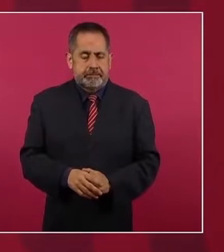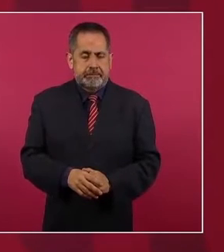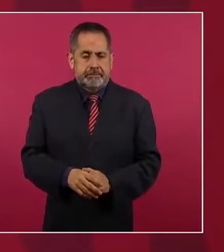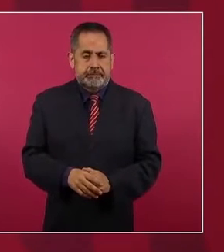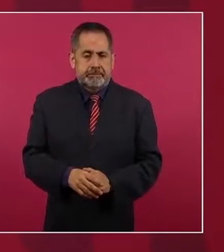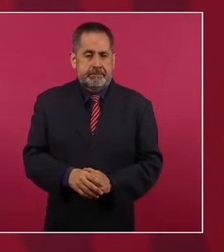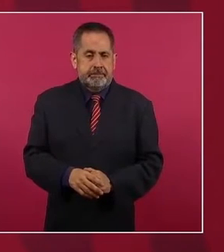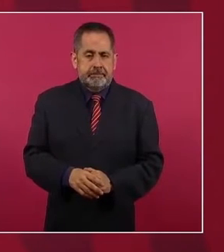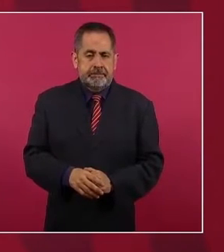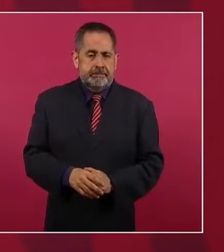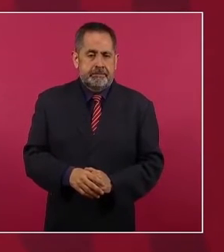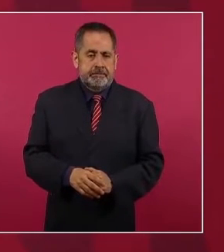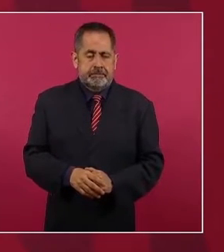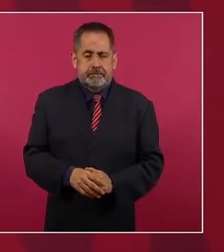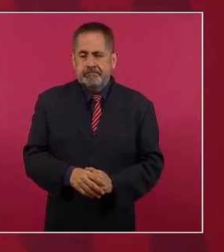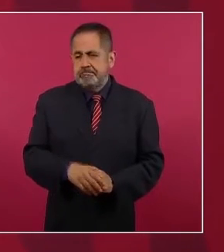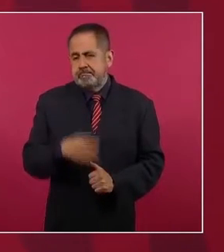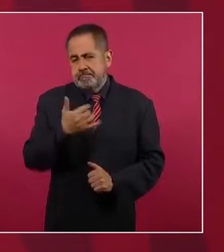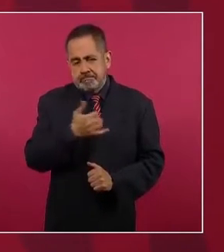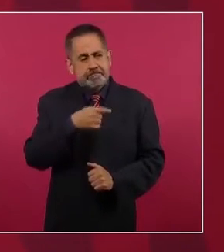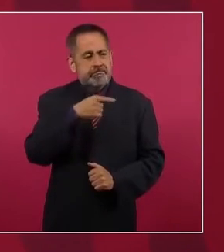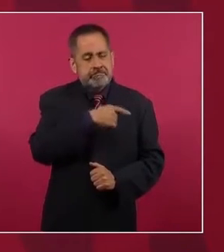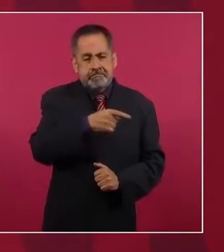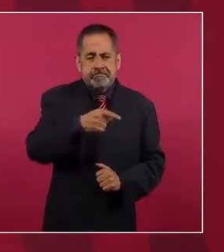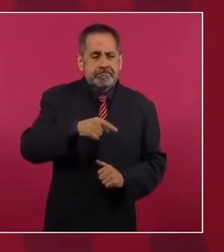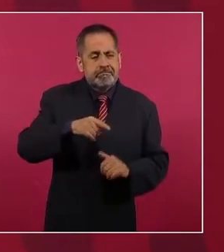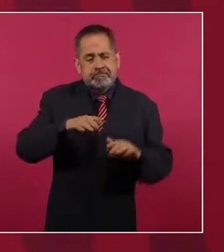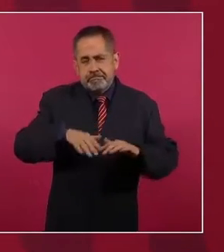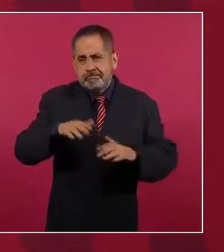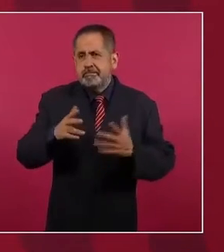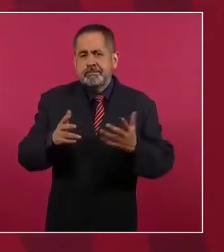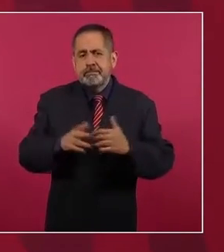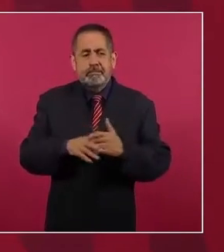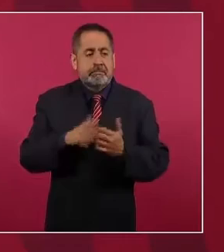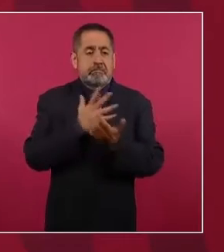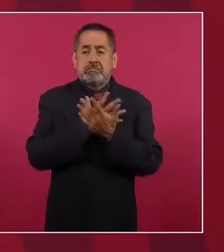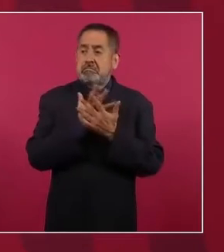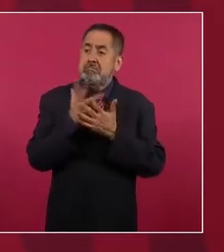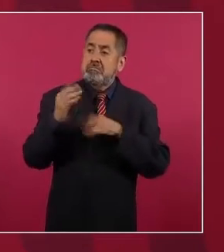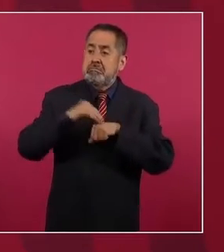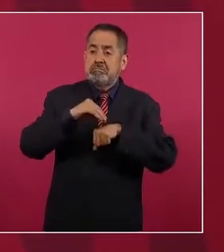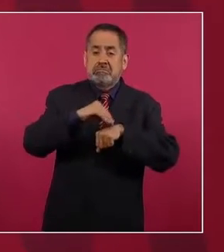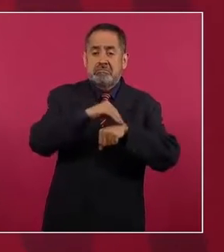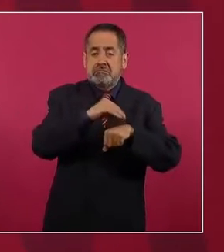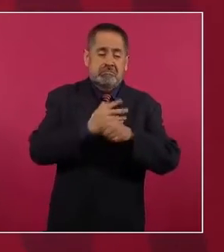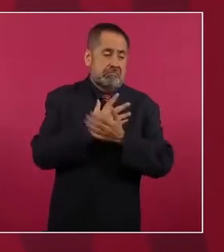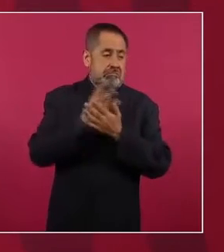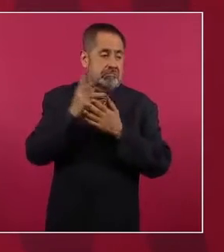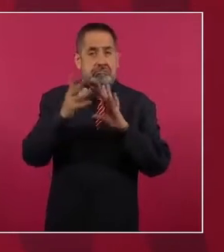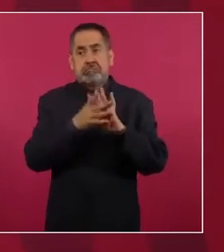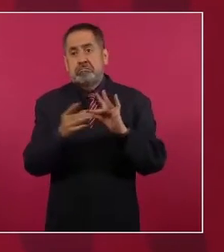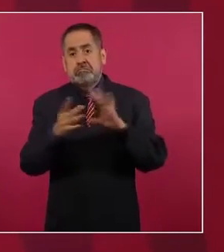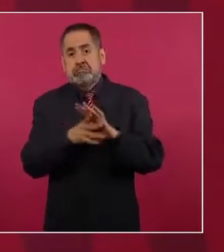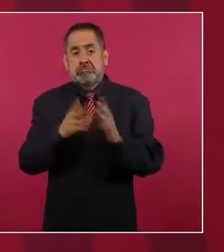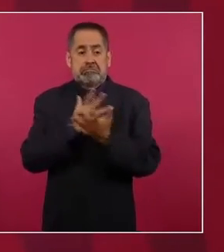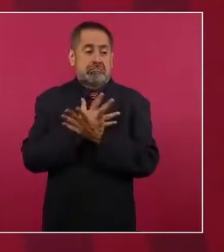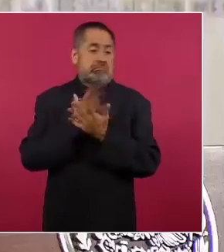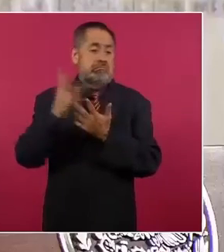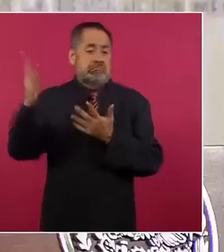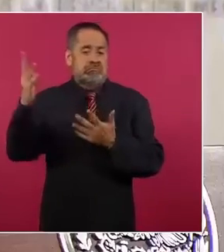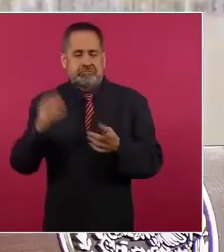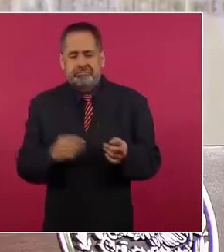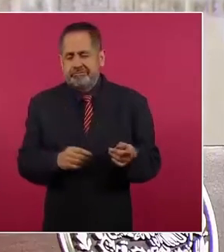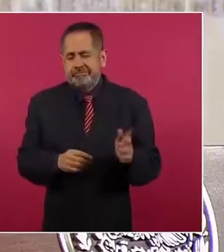Y a veces le suben al sensacionalismo.